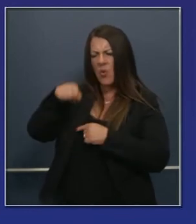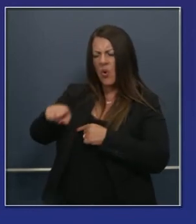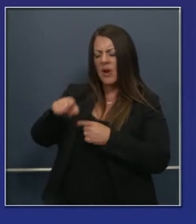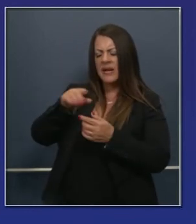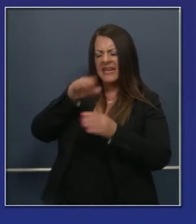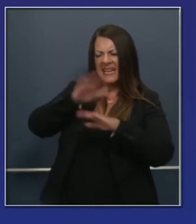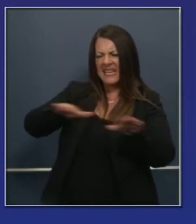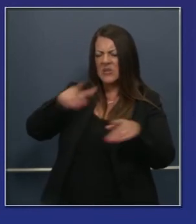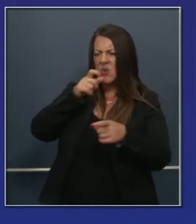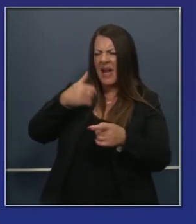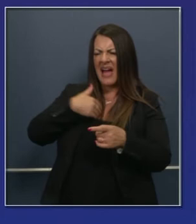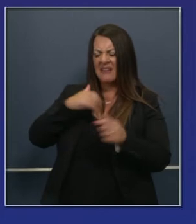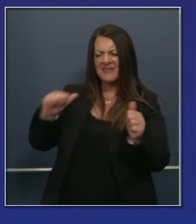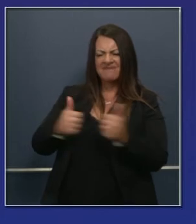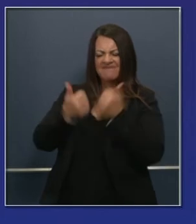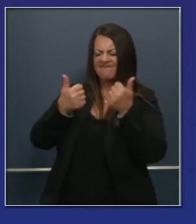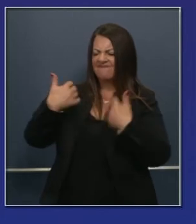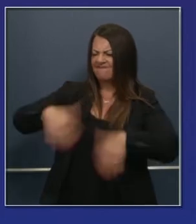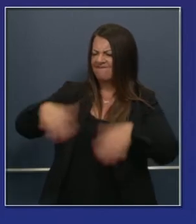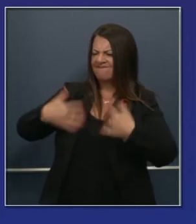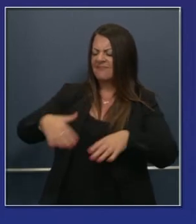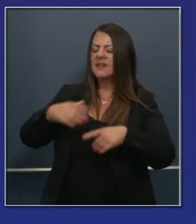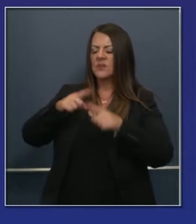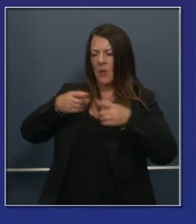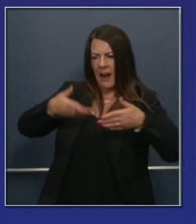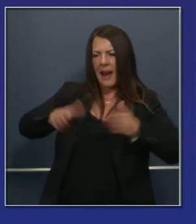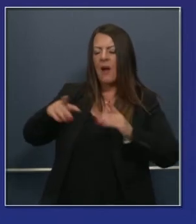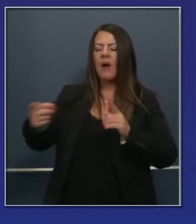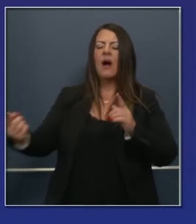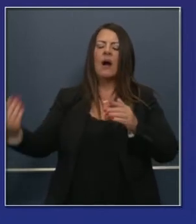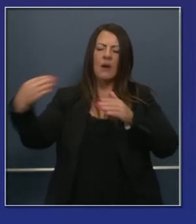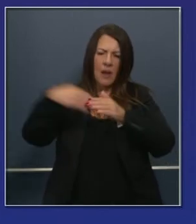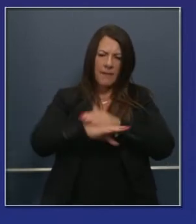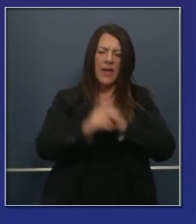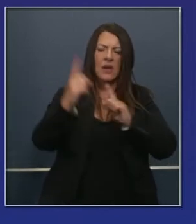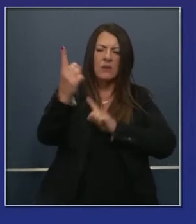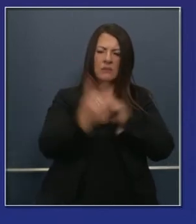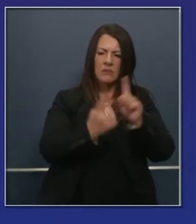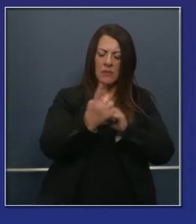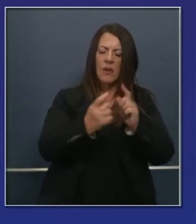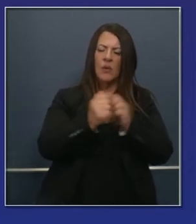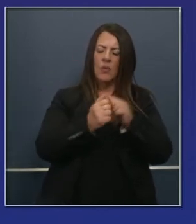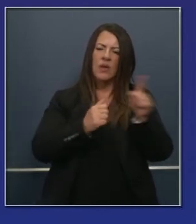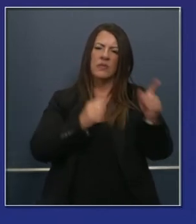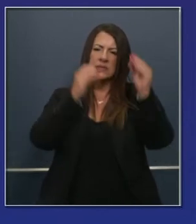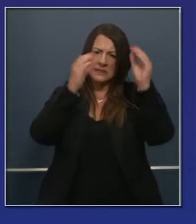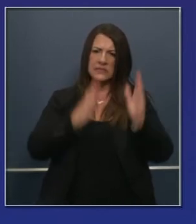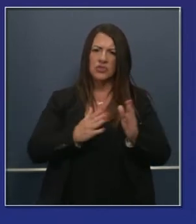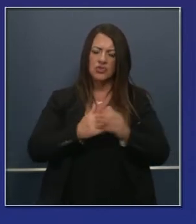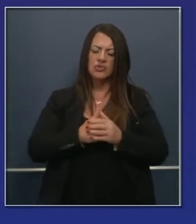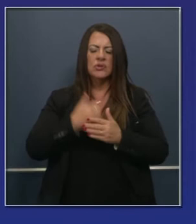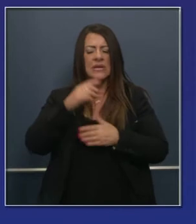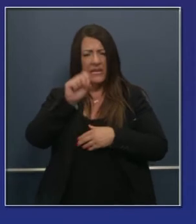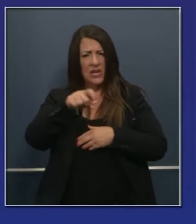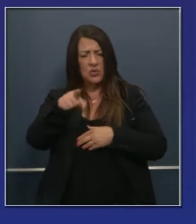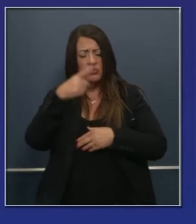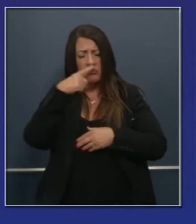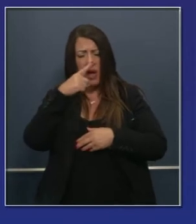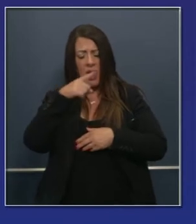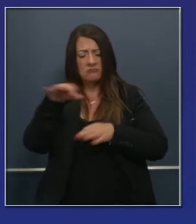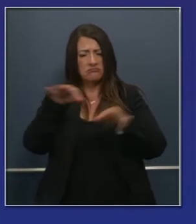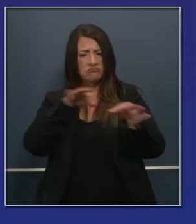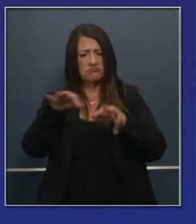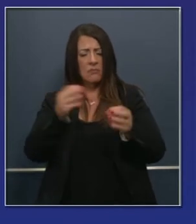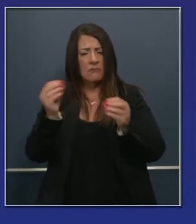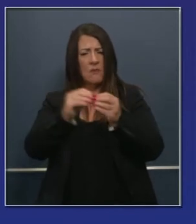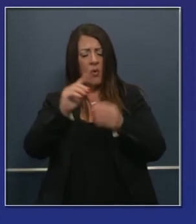ayudarles a ellos a que se les permita instrucción en persona, incluso dentro de las recomendaciones generales. Tal vez puede usted amplificar, yo